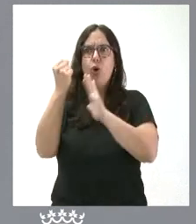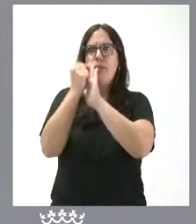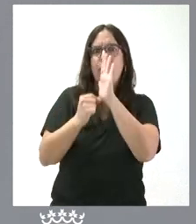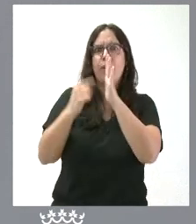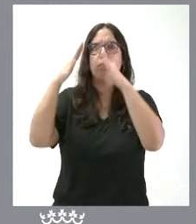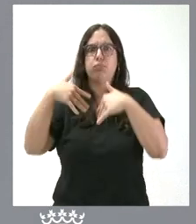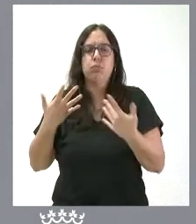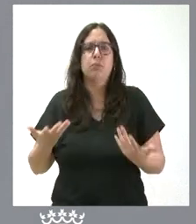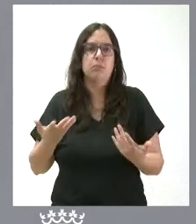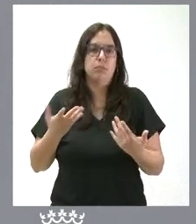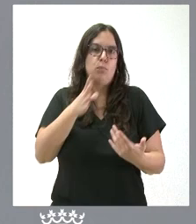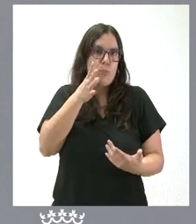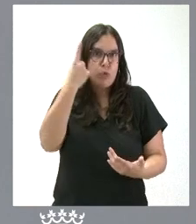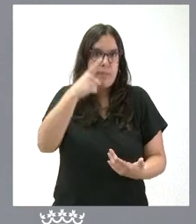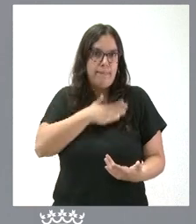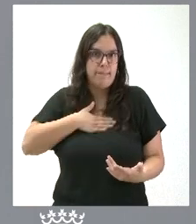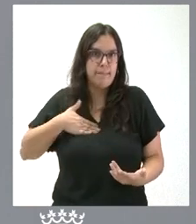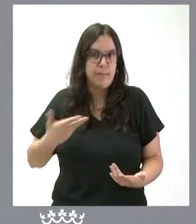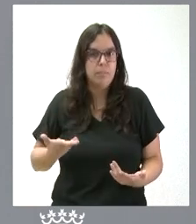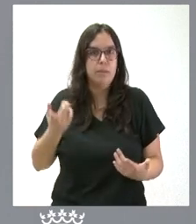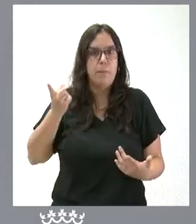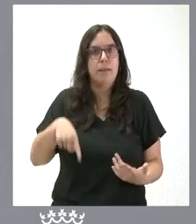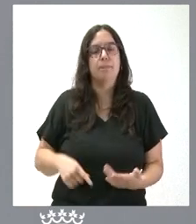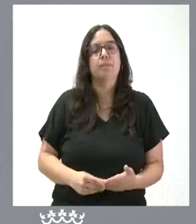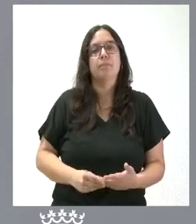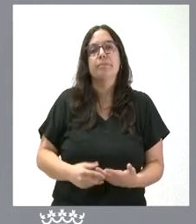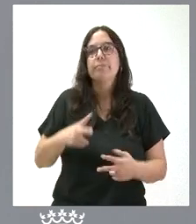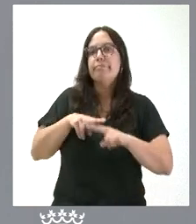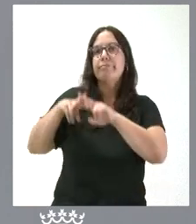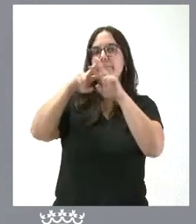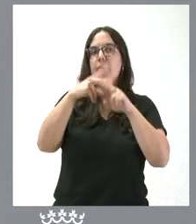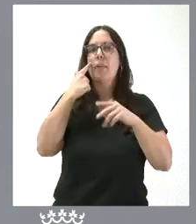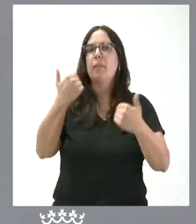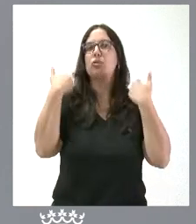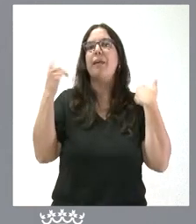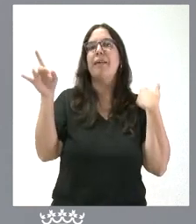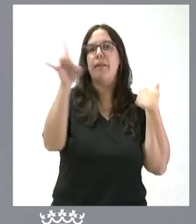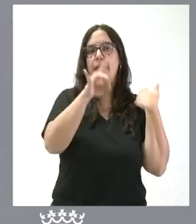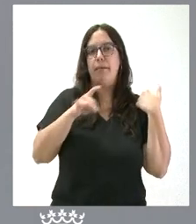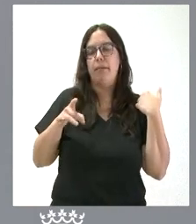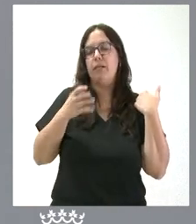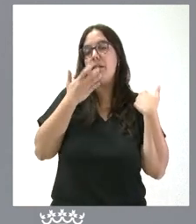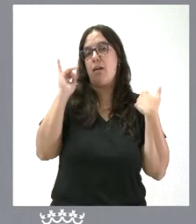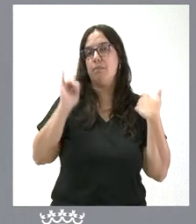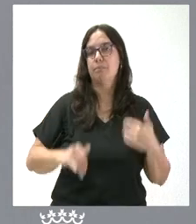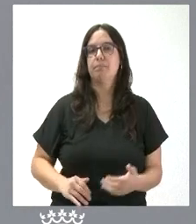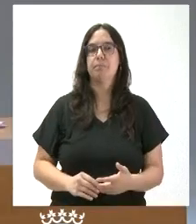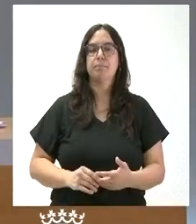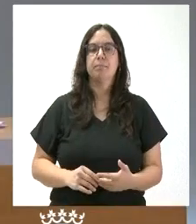en las que este hecho se ha producido y, por tanto, pues, examinar las posibles responsabilidades que pudiera haber al respecto.